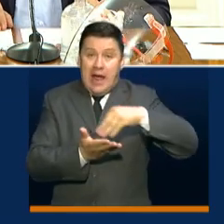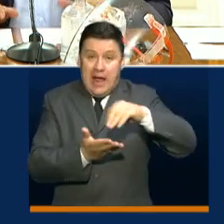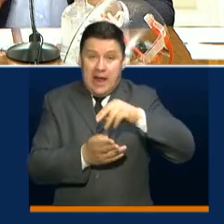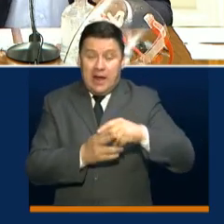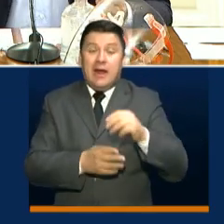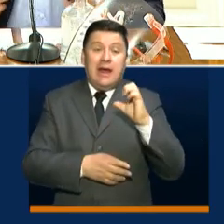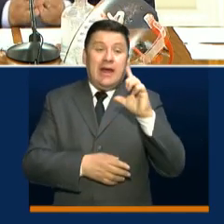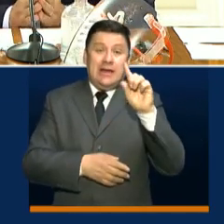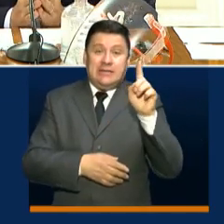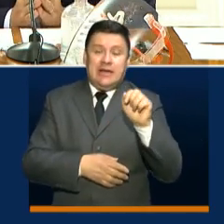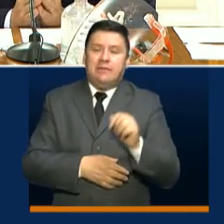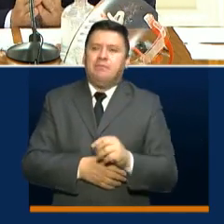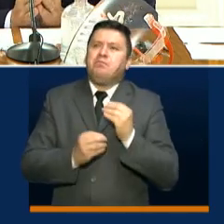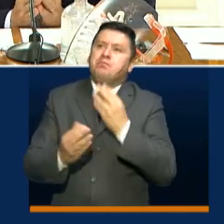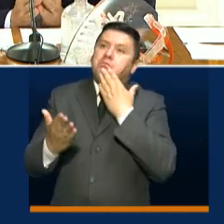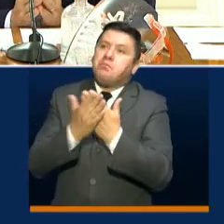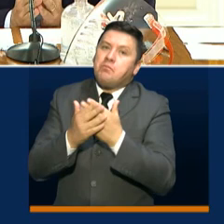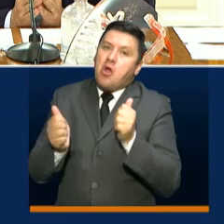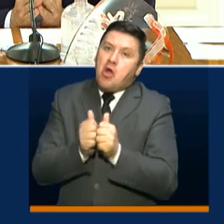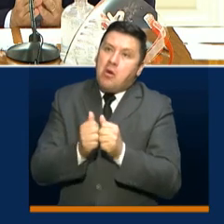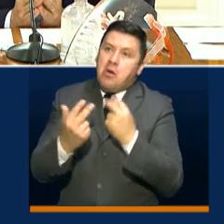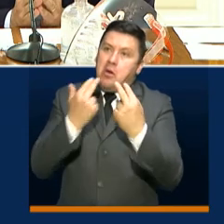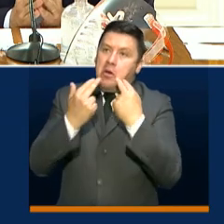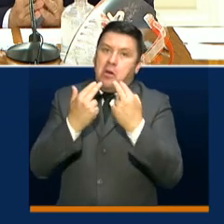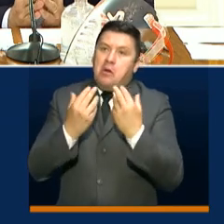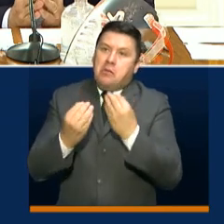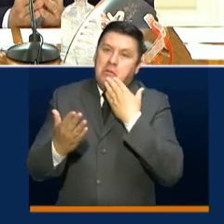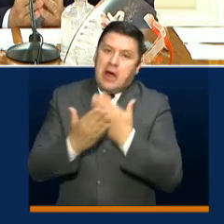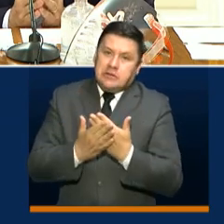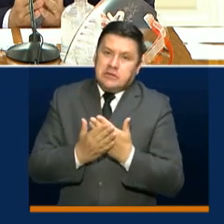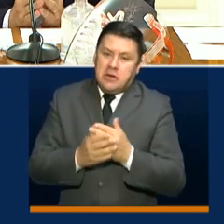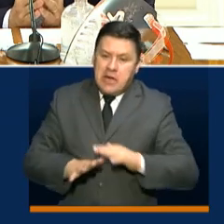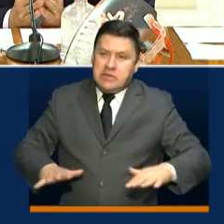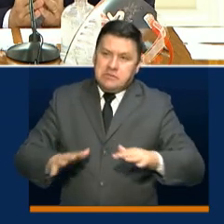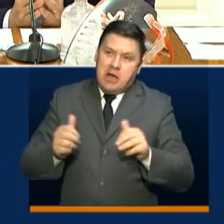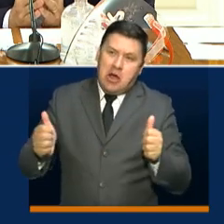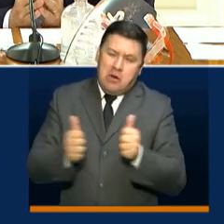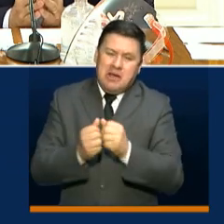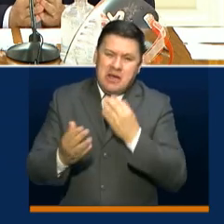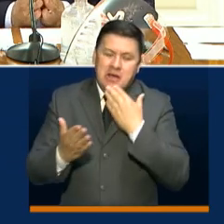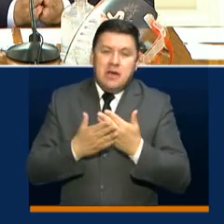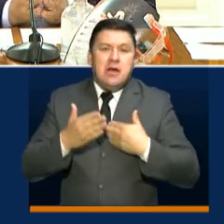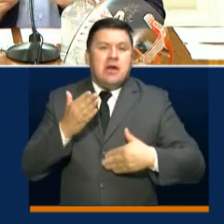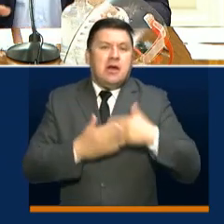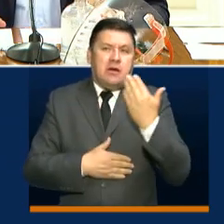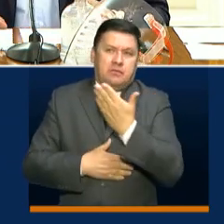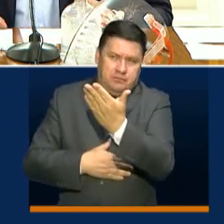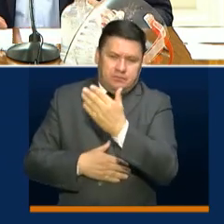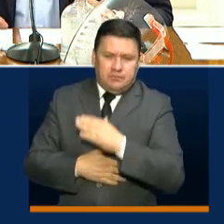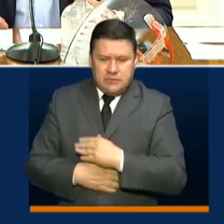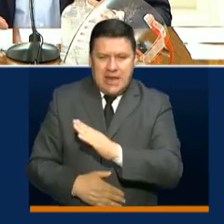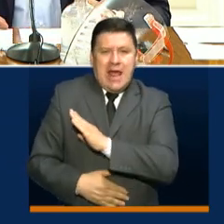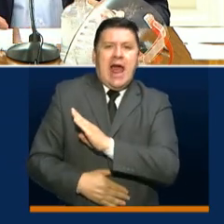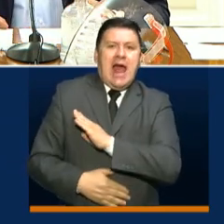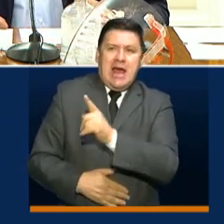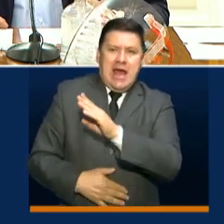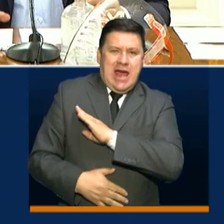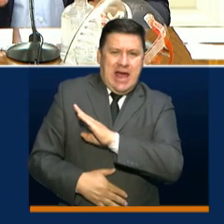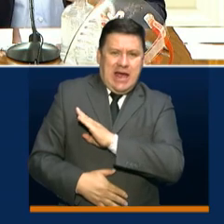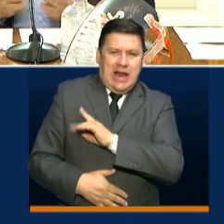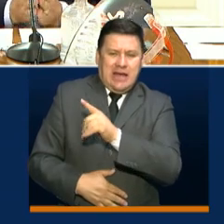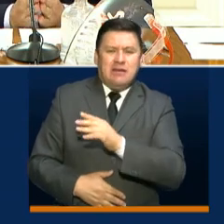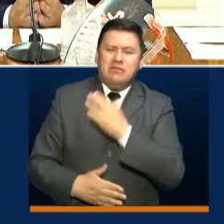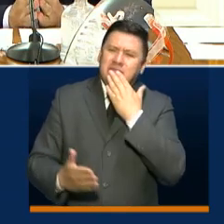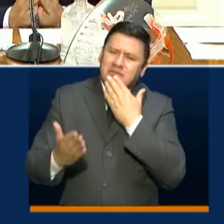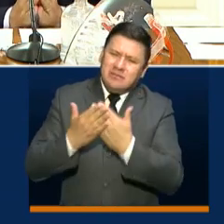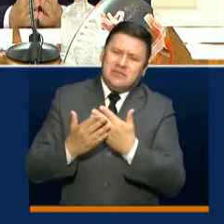Elsa Noguera. Muchas gracias por acompañarnos en este espacio. Y yo quiero empezar con usted, apreciado alcalde. Primero,